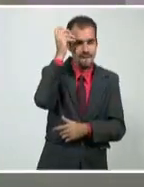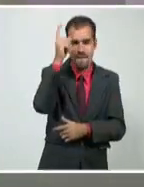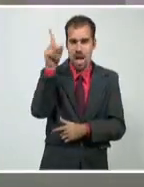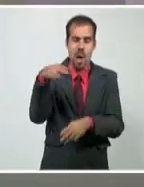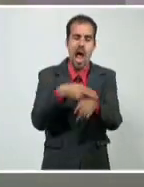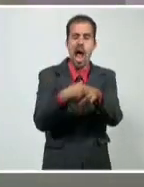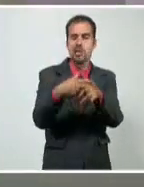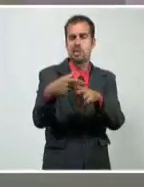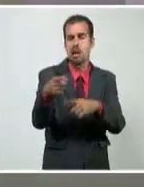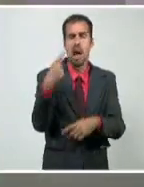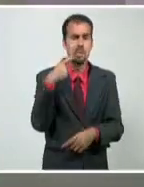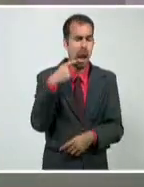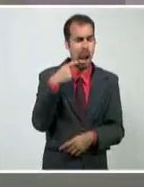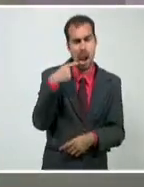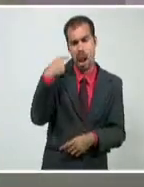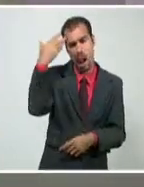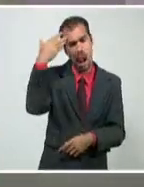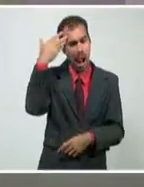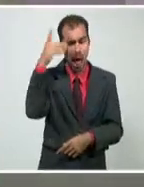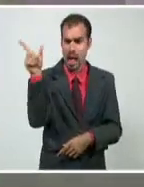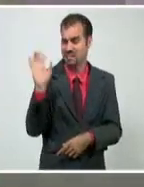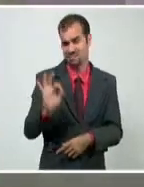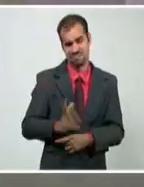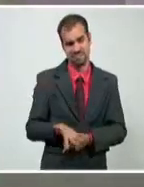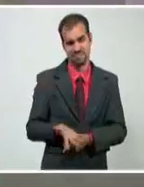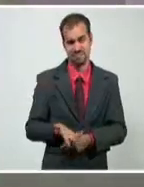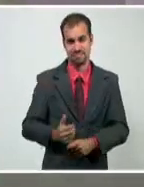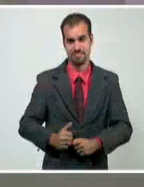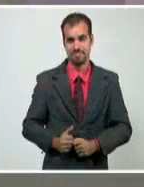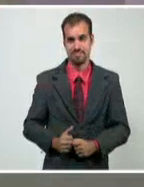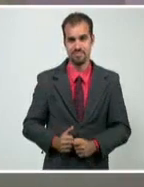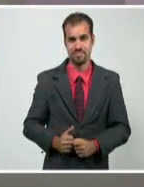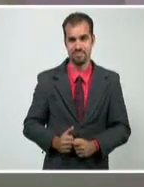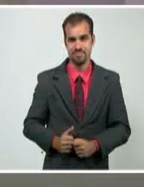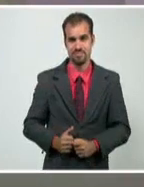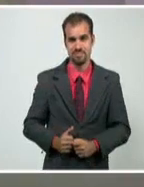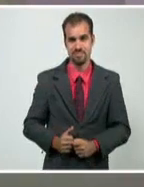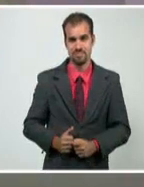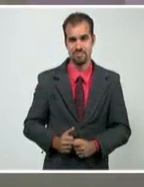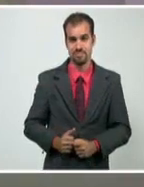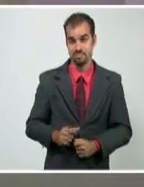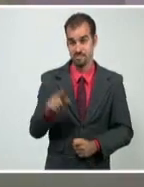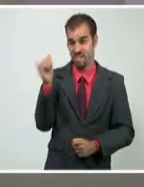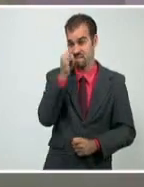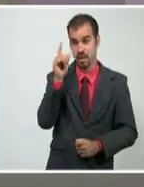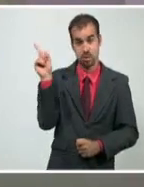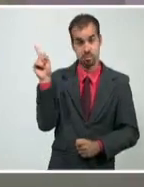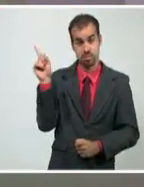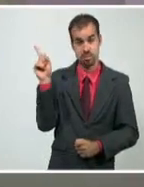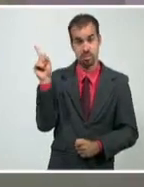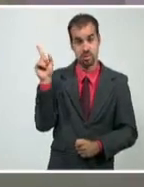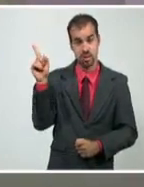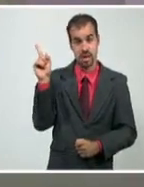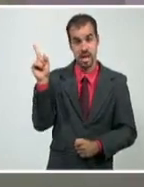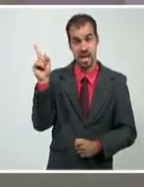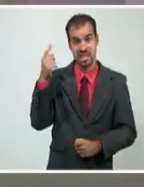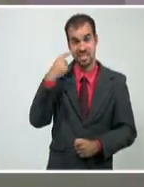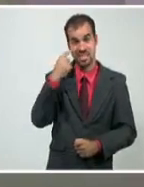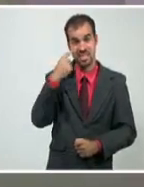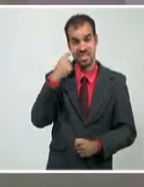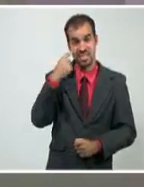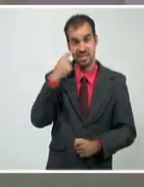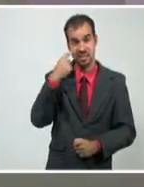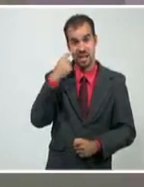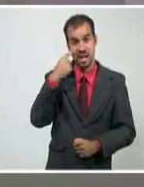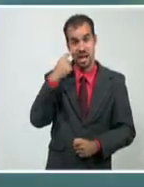historias. Por eso les traía, ¿se acuerdan? Este es el video, la golpiza que Quiñones le propinaba cuando en realidad